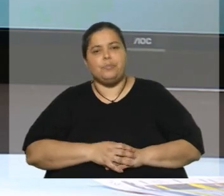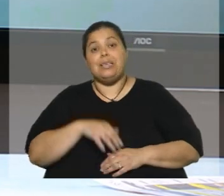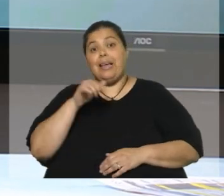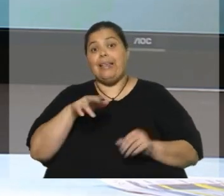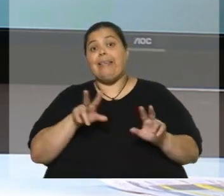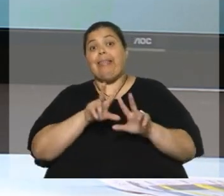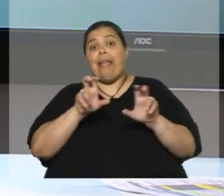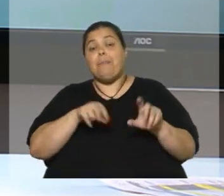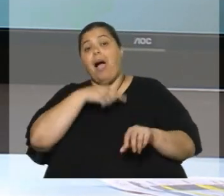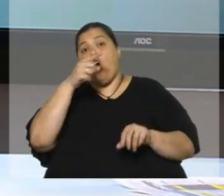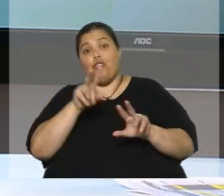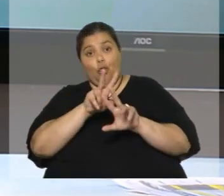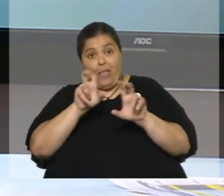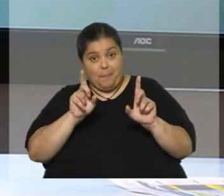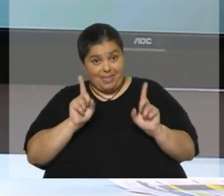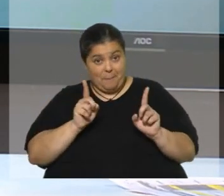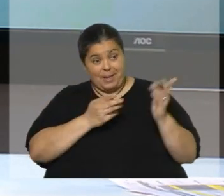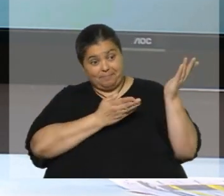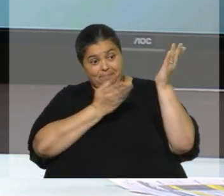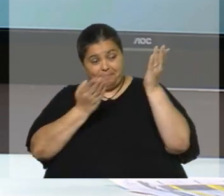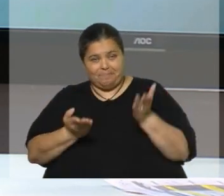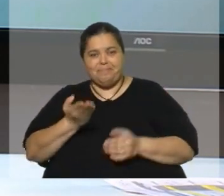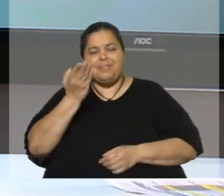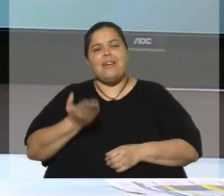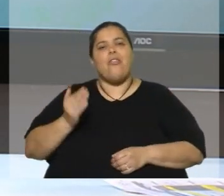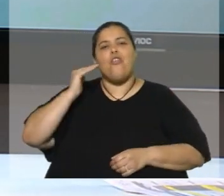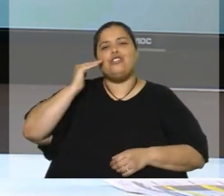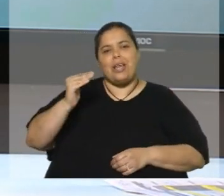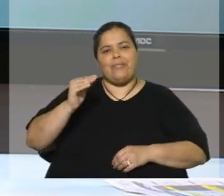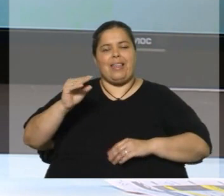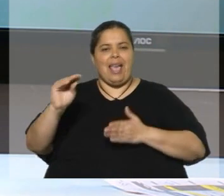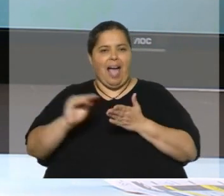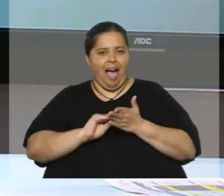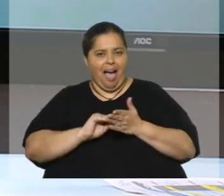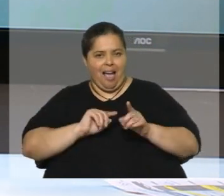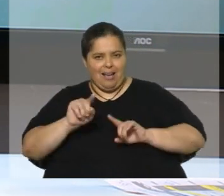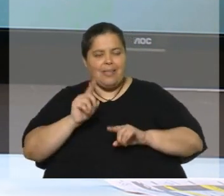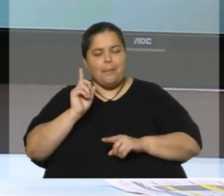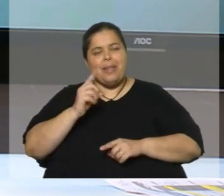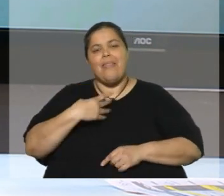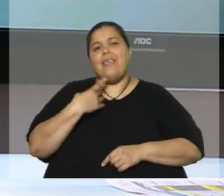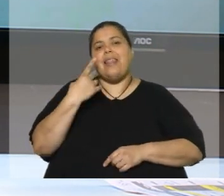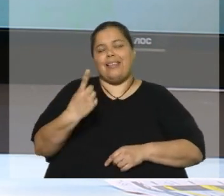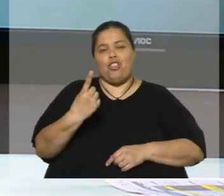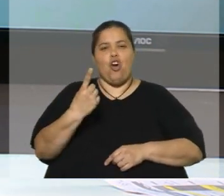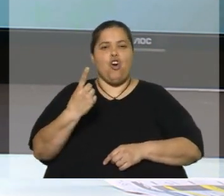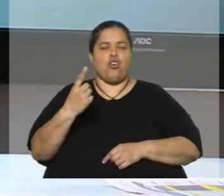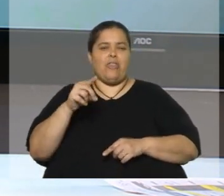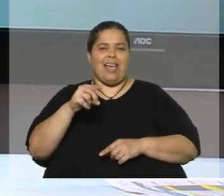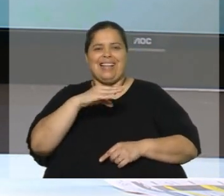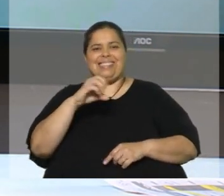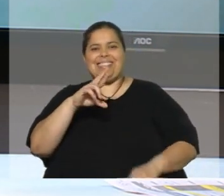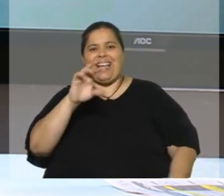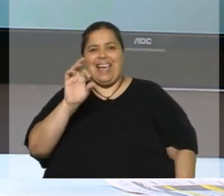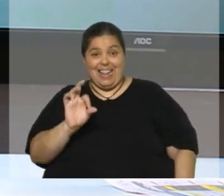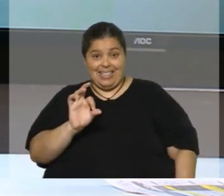Pasamos a otro tema con alguien que está con nosotros ahora, que es docente, académico, director ejecutivo de Ceres, y de